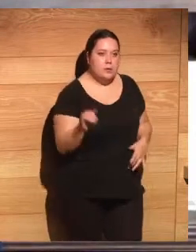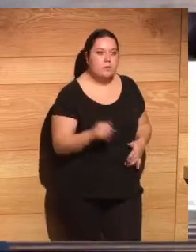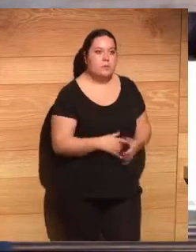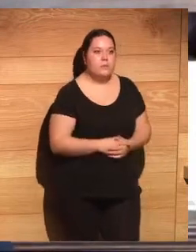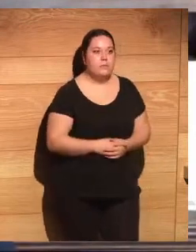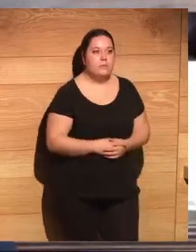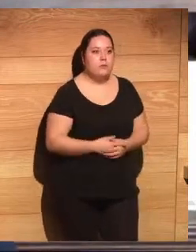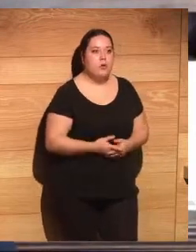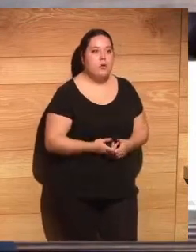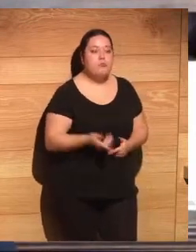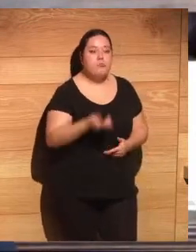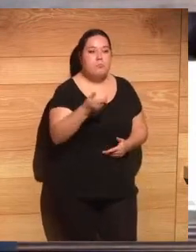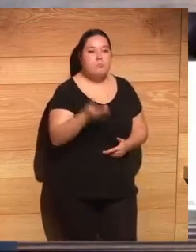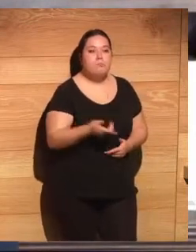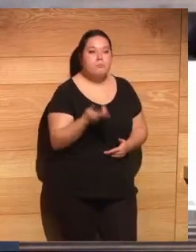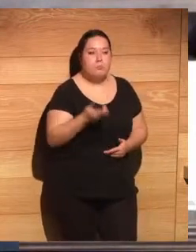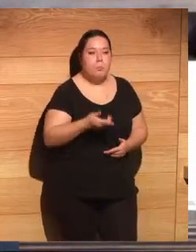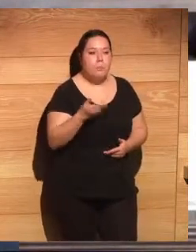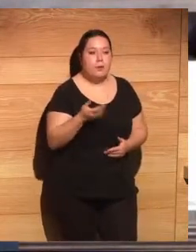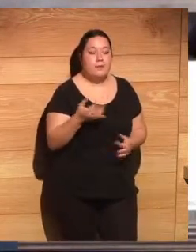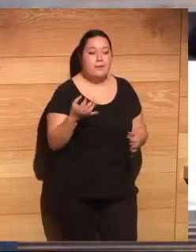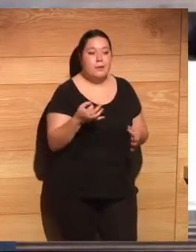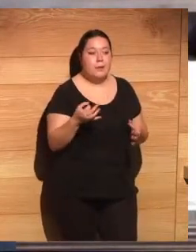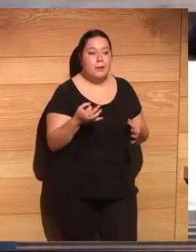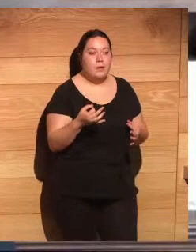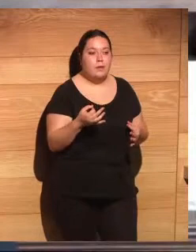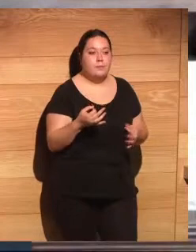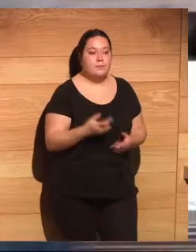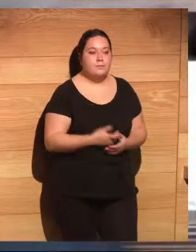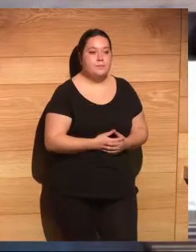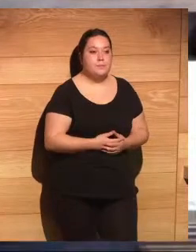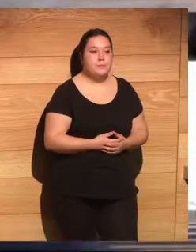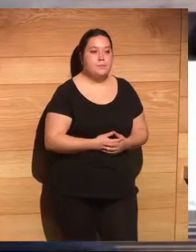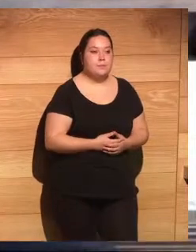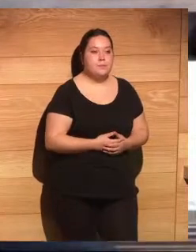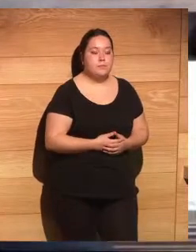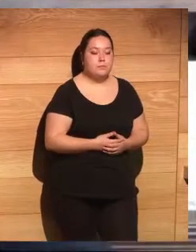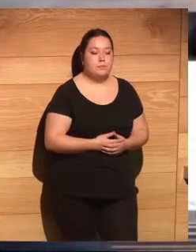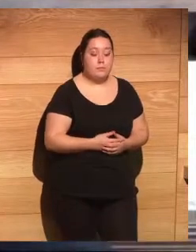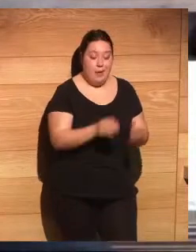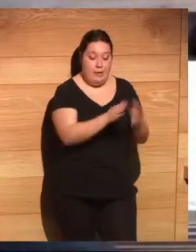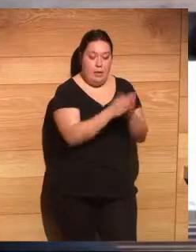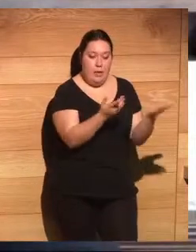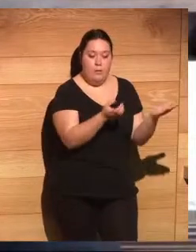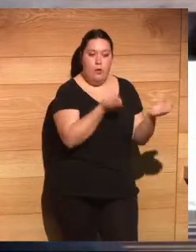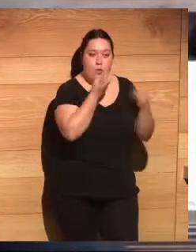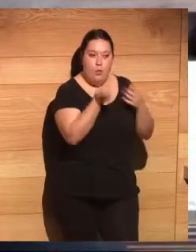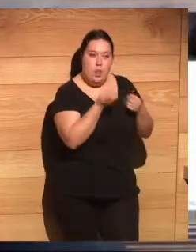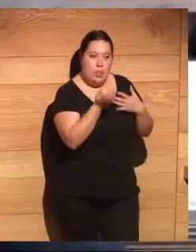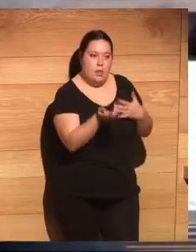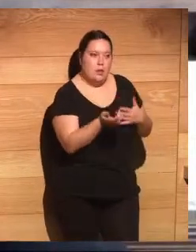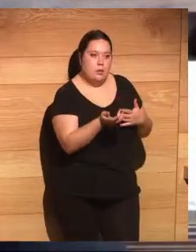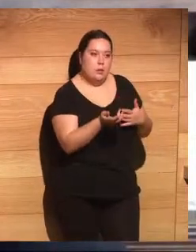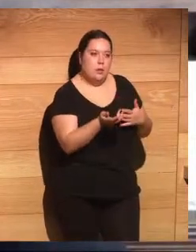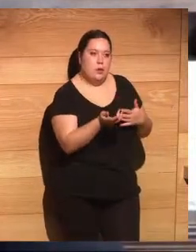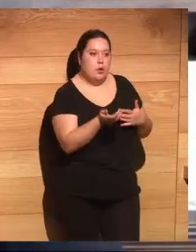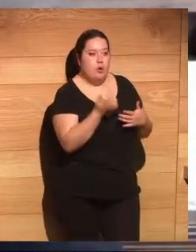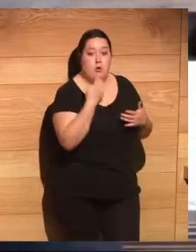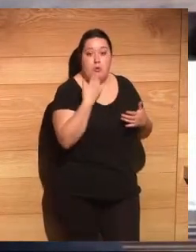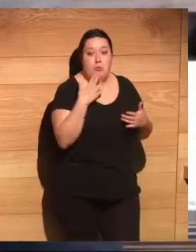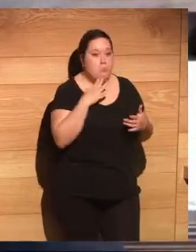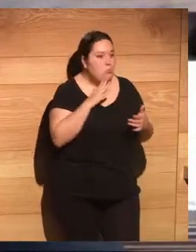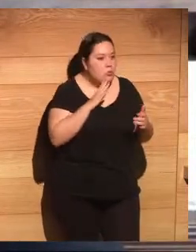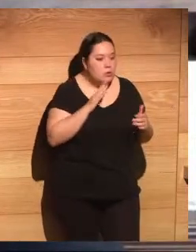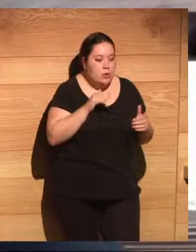lo que yo creo que es muy importante que se dice en este libro y que es como una especie de vigía